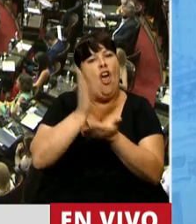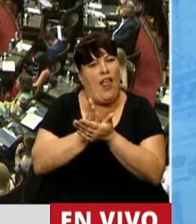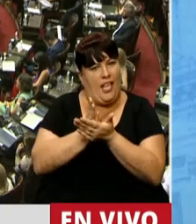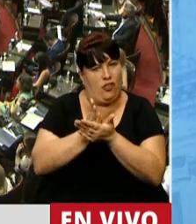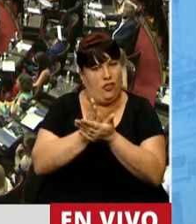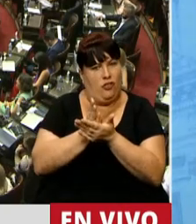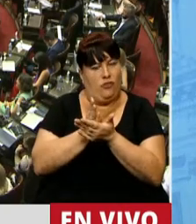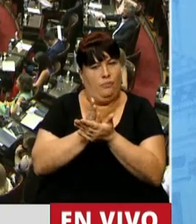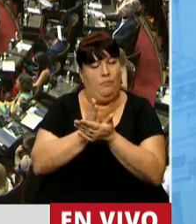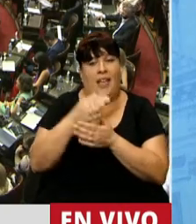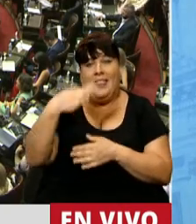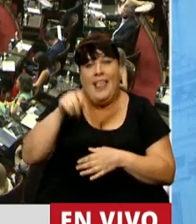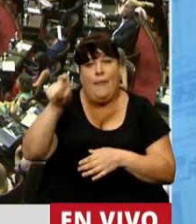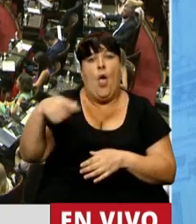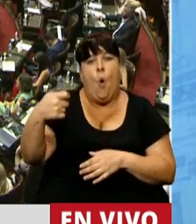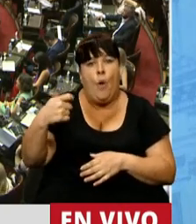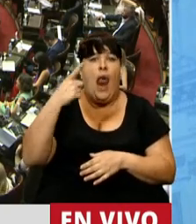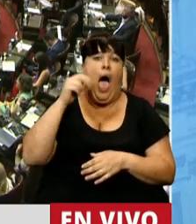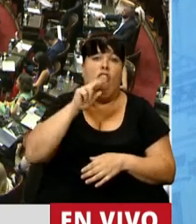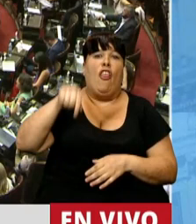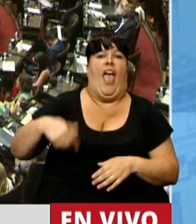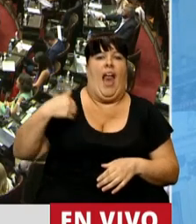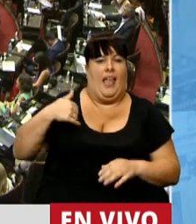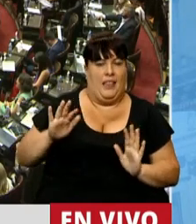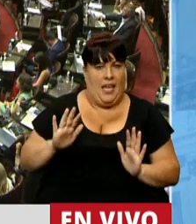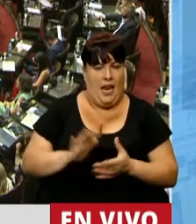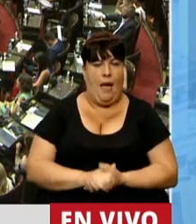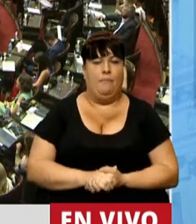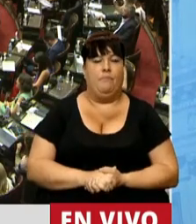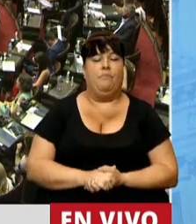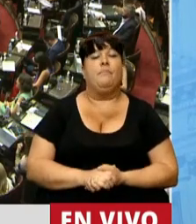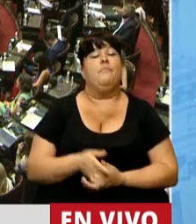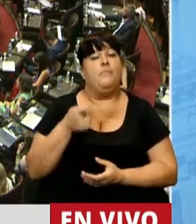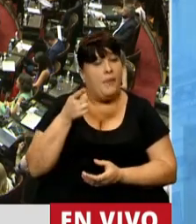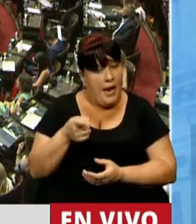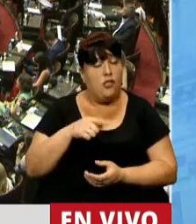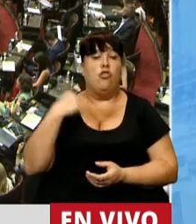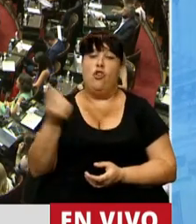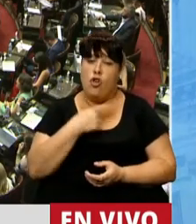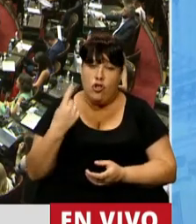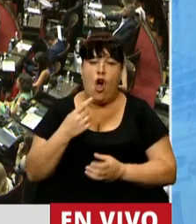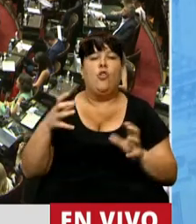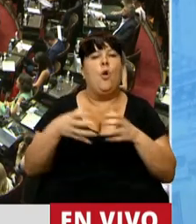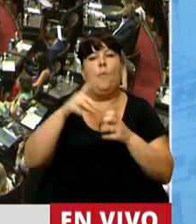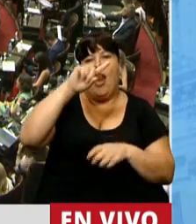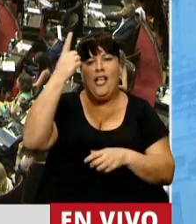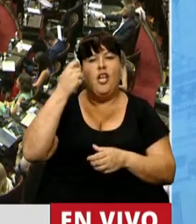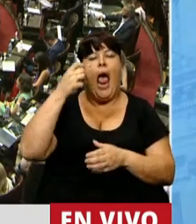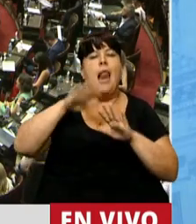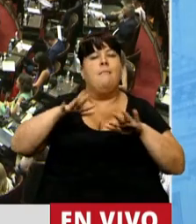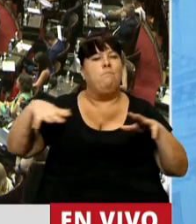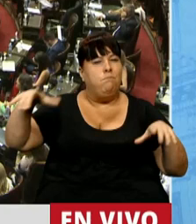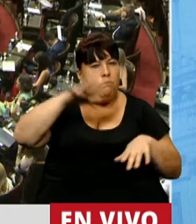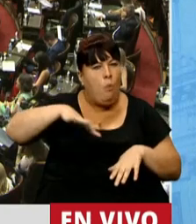que tienen los jubilados y las jubiladas en la Argentina. Y en eso nosotros y el Movimiento Nacional Popular, si algo